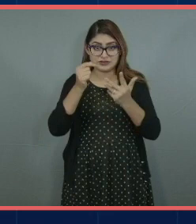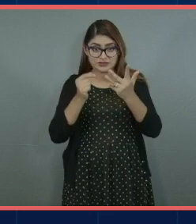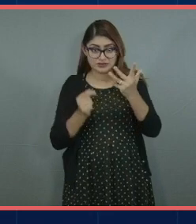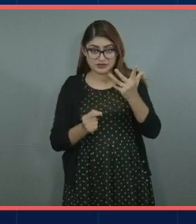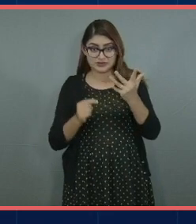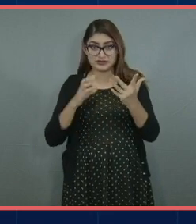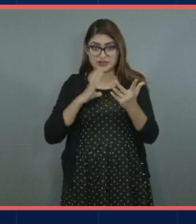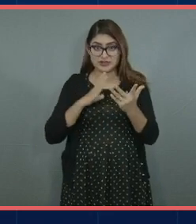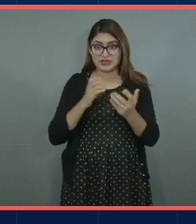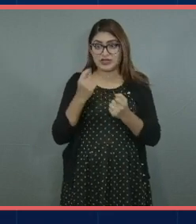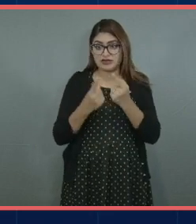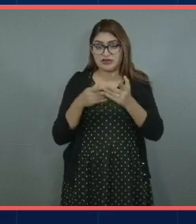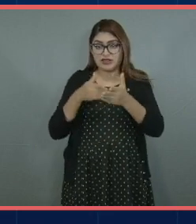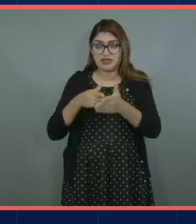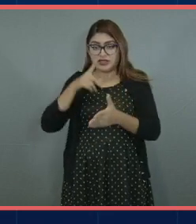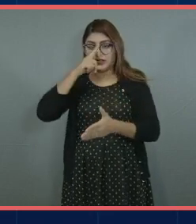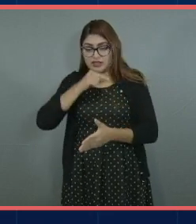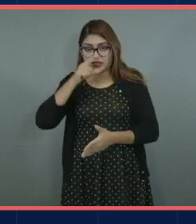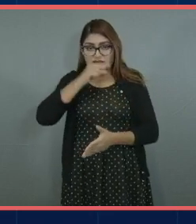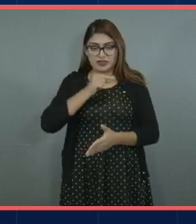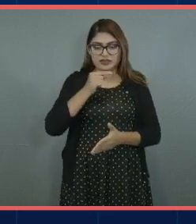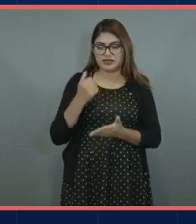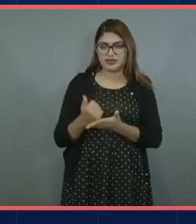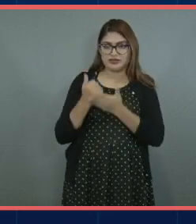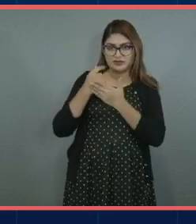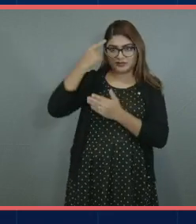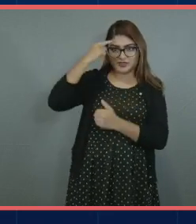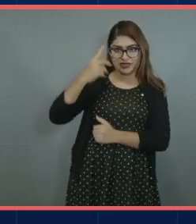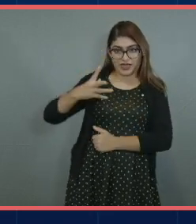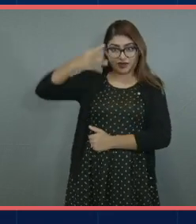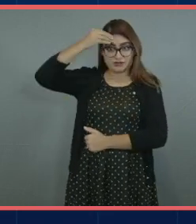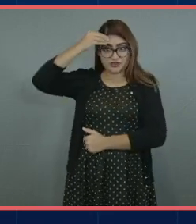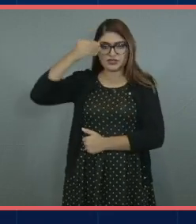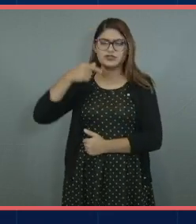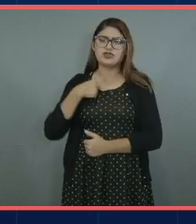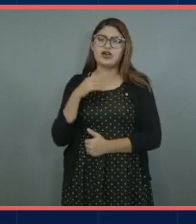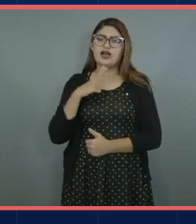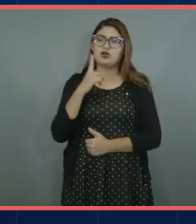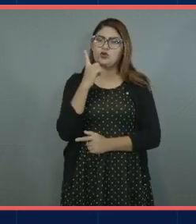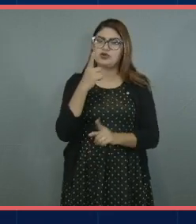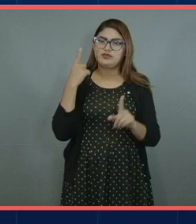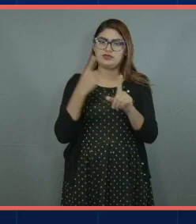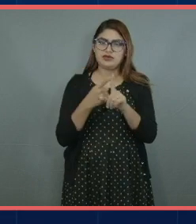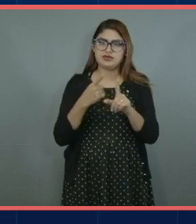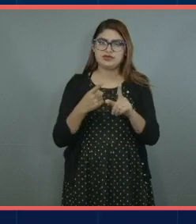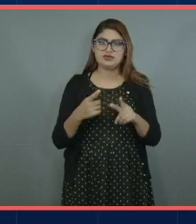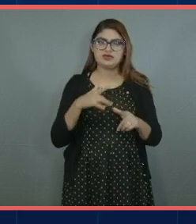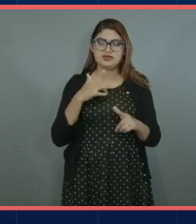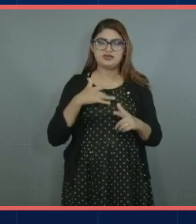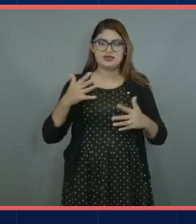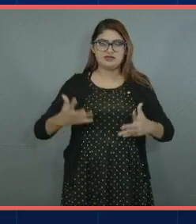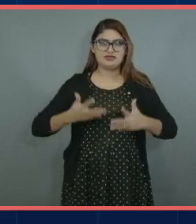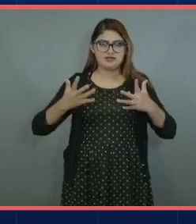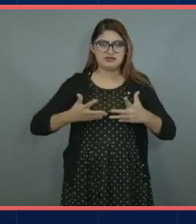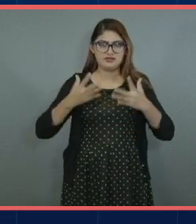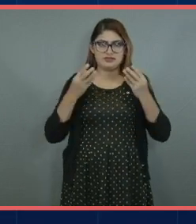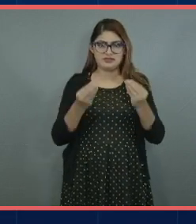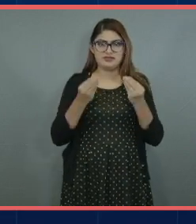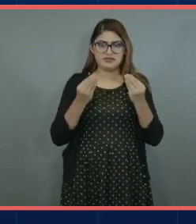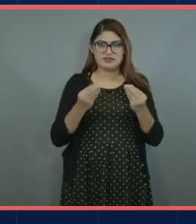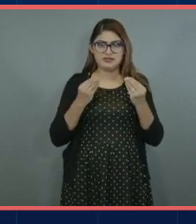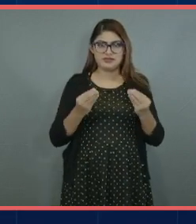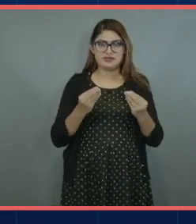como aprendizajes hay una frase que a mí me mueve mucho y creo que es algo que todo el tiempo me estoy recordando para